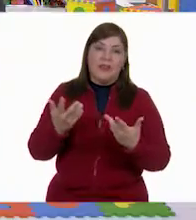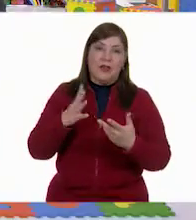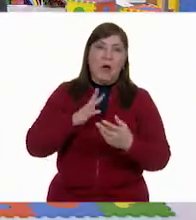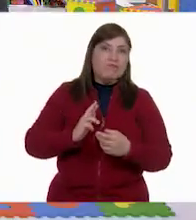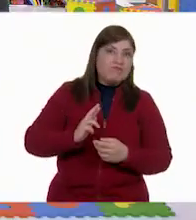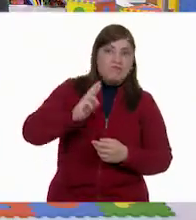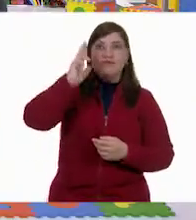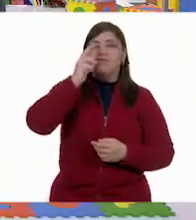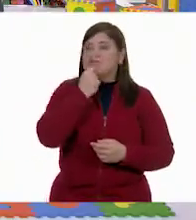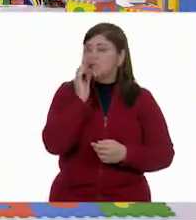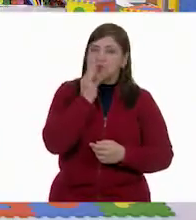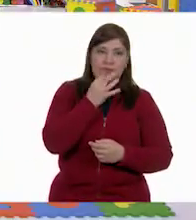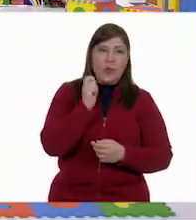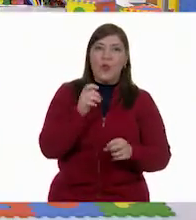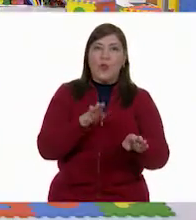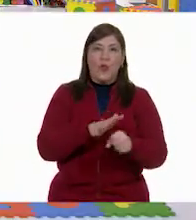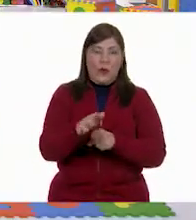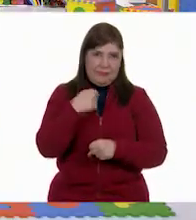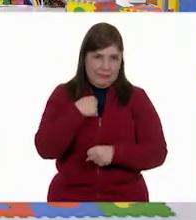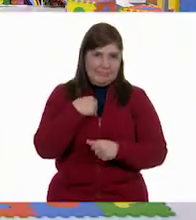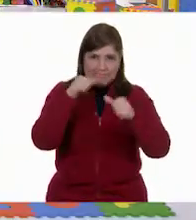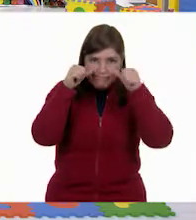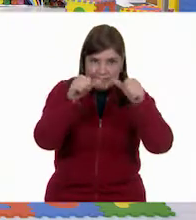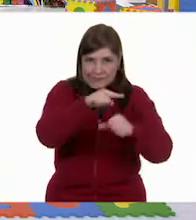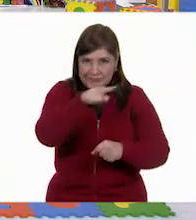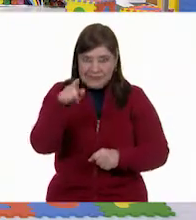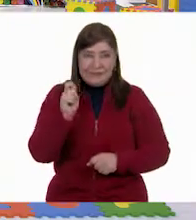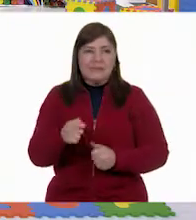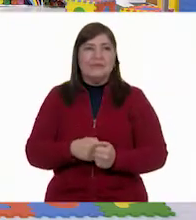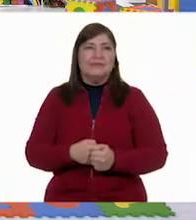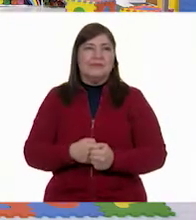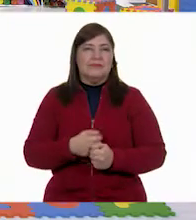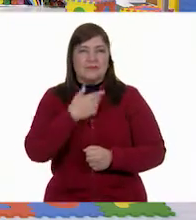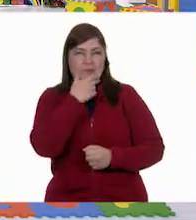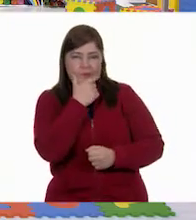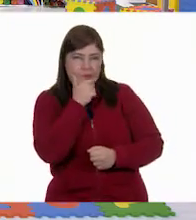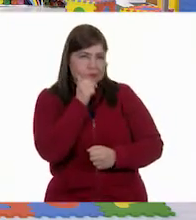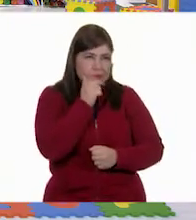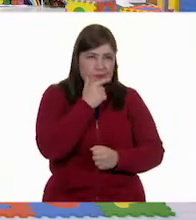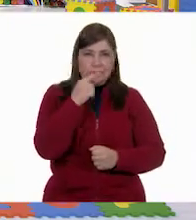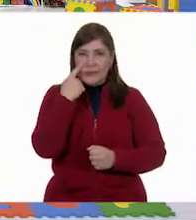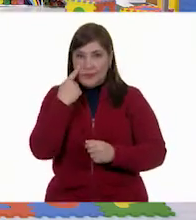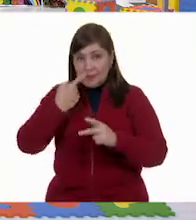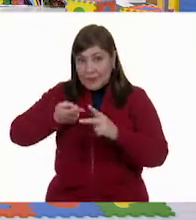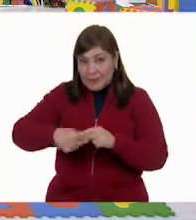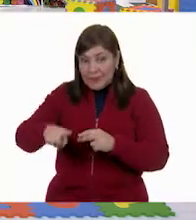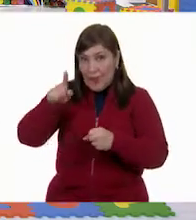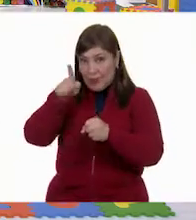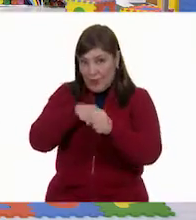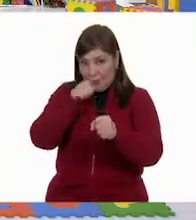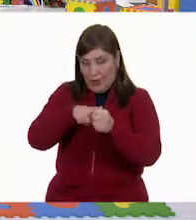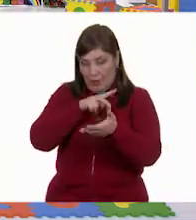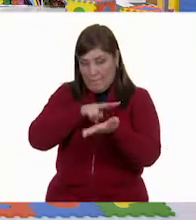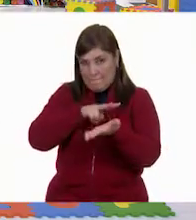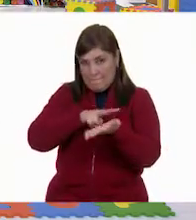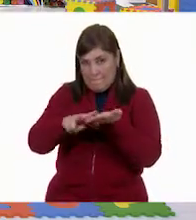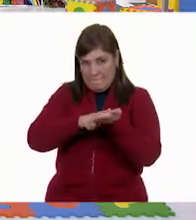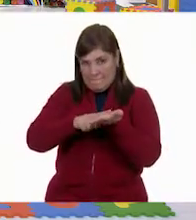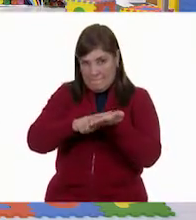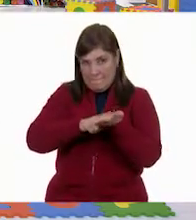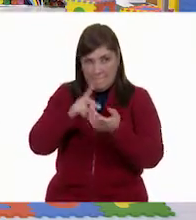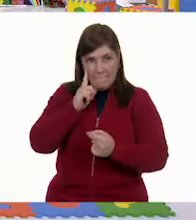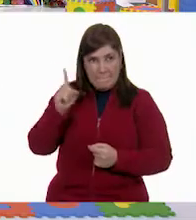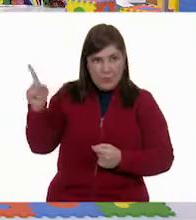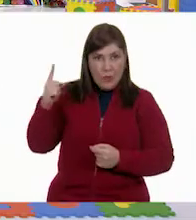mano. Sí, yo prometo estar atento a todos lados. Vamos a ver. Para ver los globos que les gustan. el color verde. Color verde.